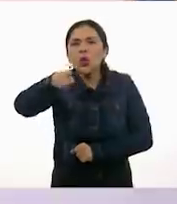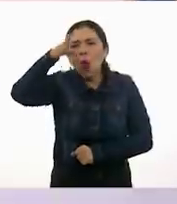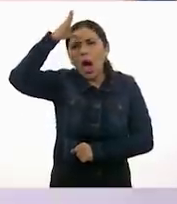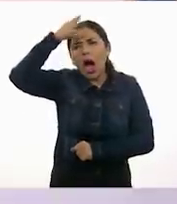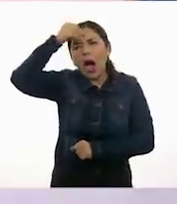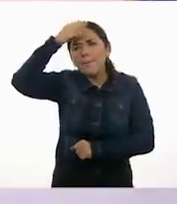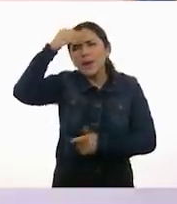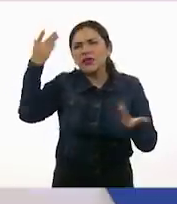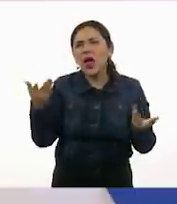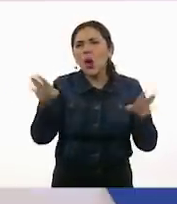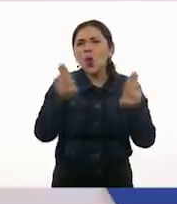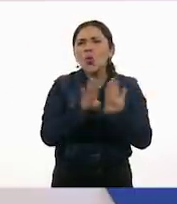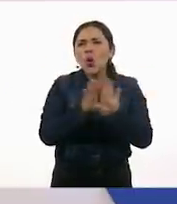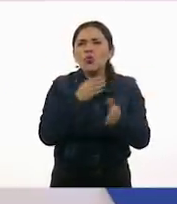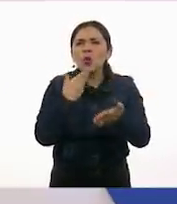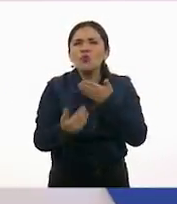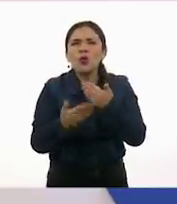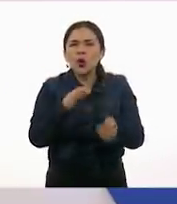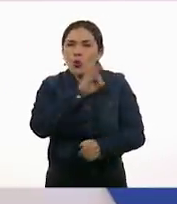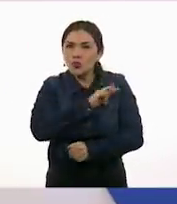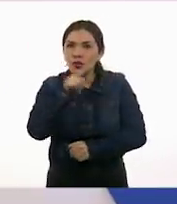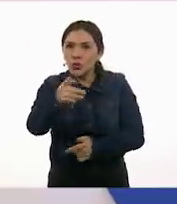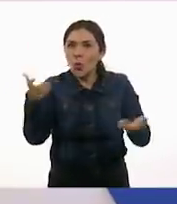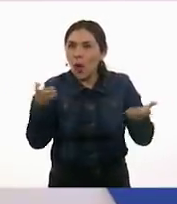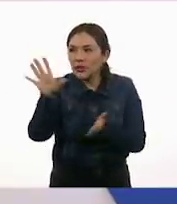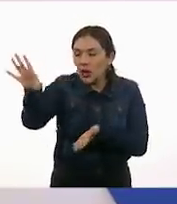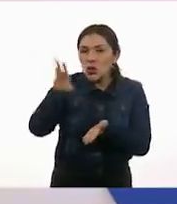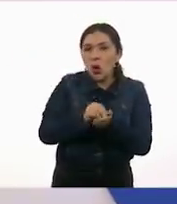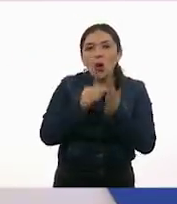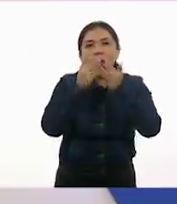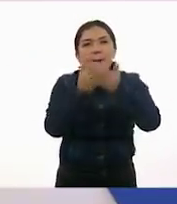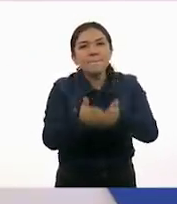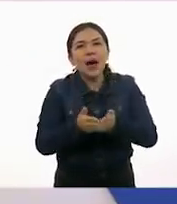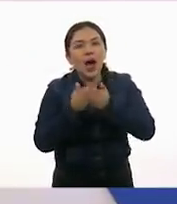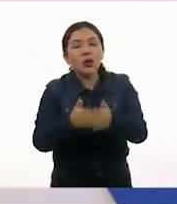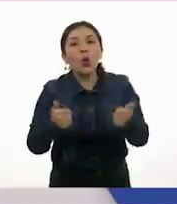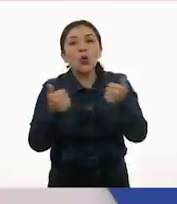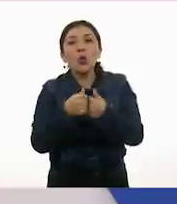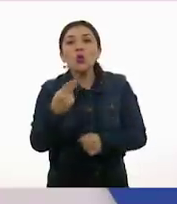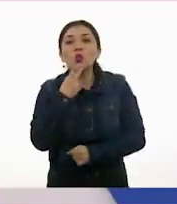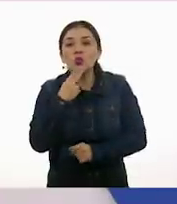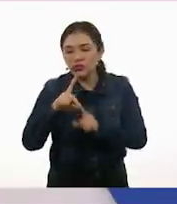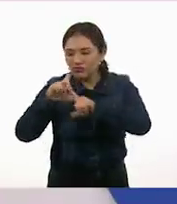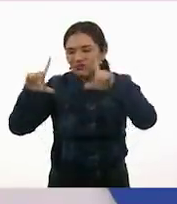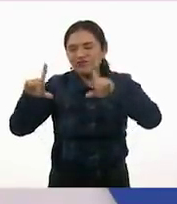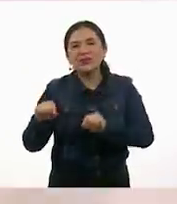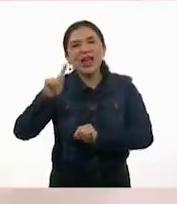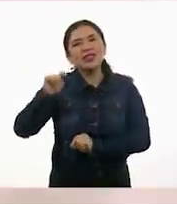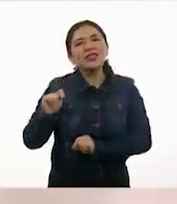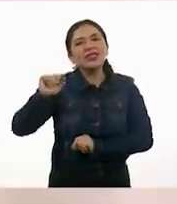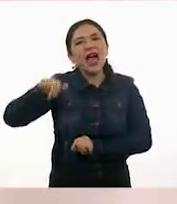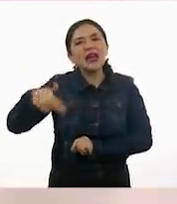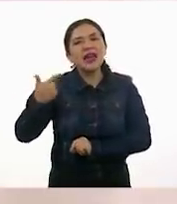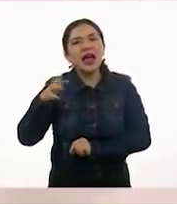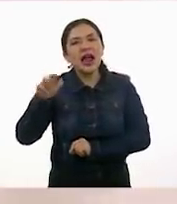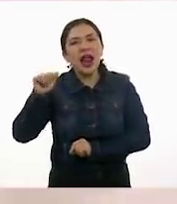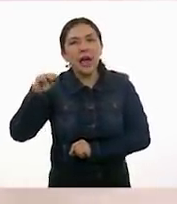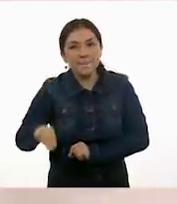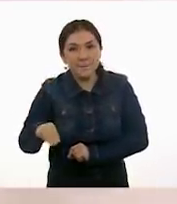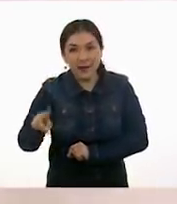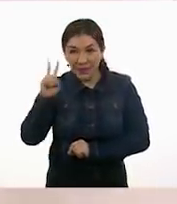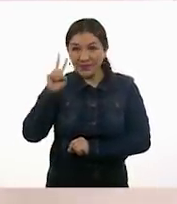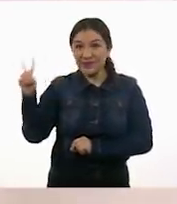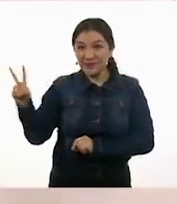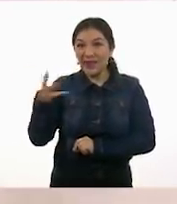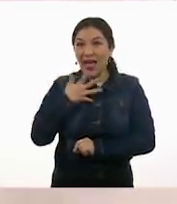modelos que podemos trabajar con los barquitos utilizando el tangram. Y aquí tenemos